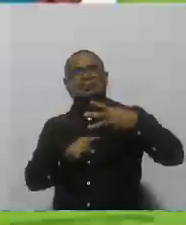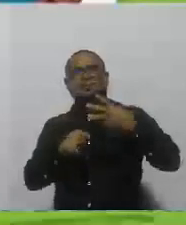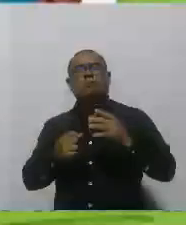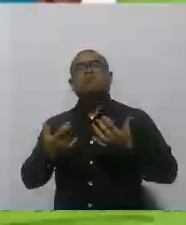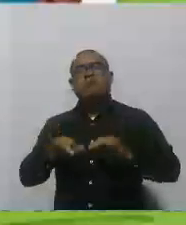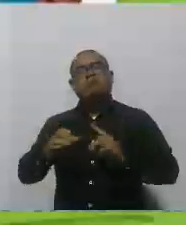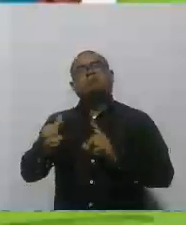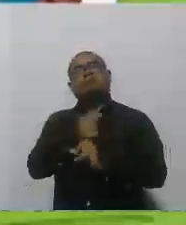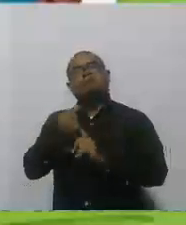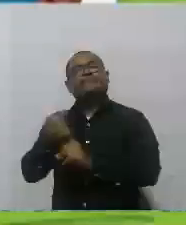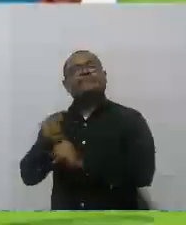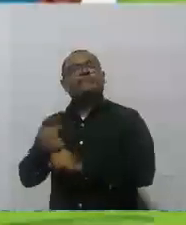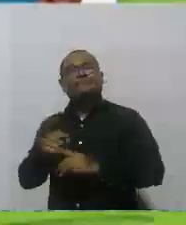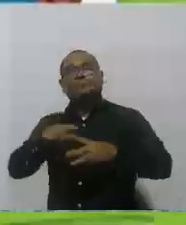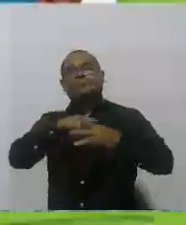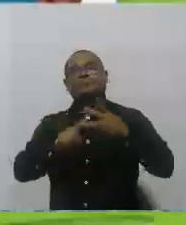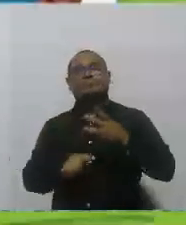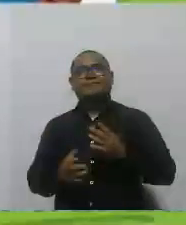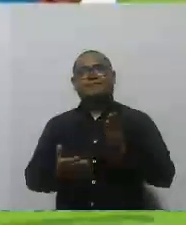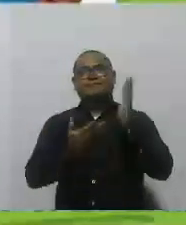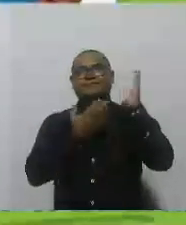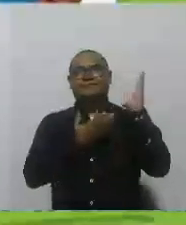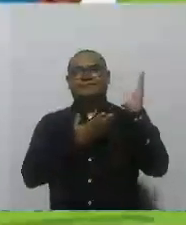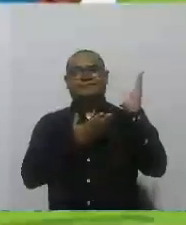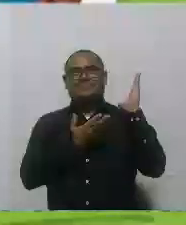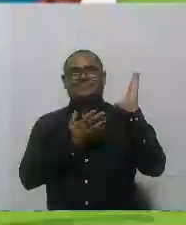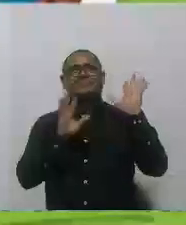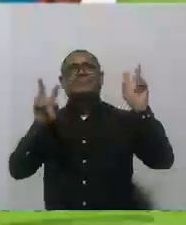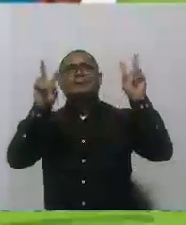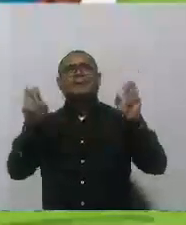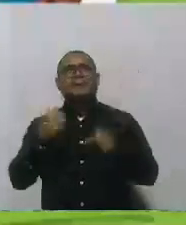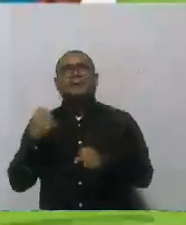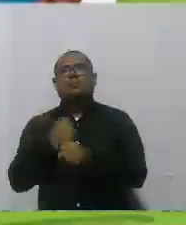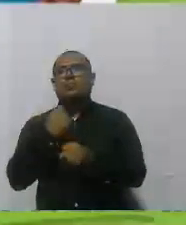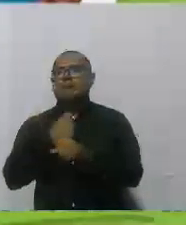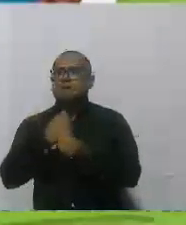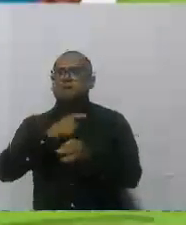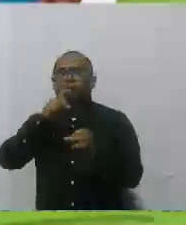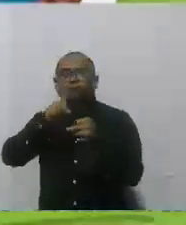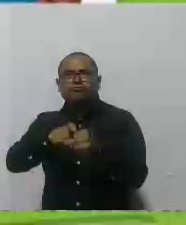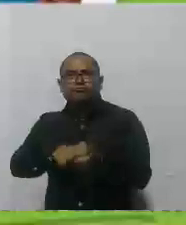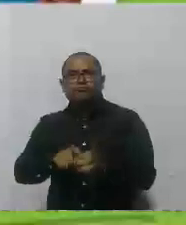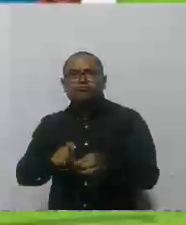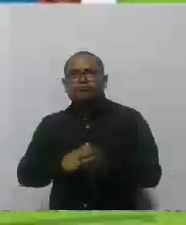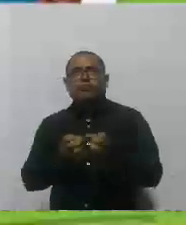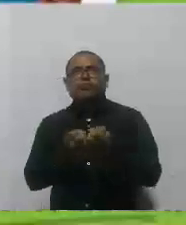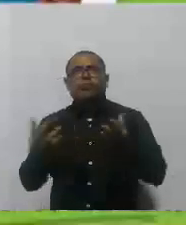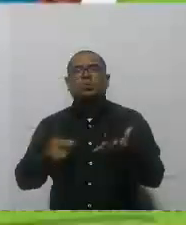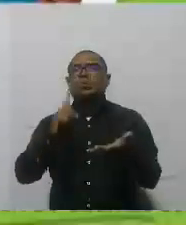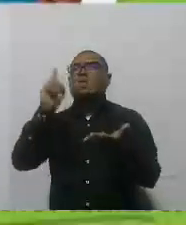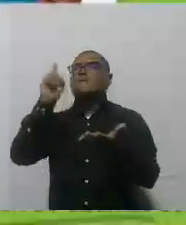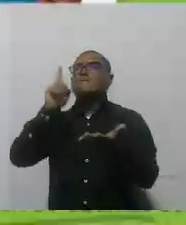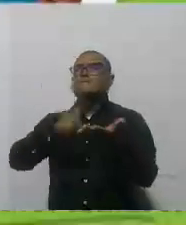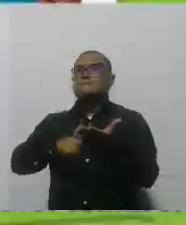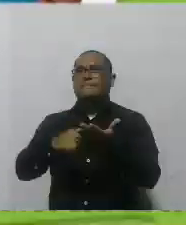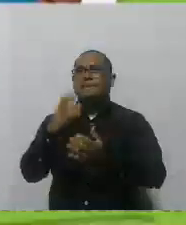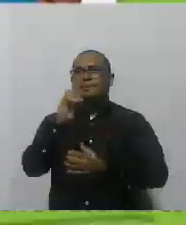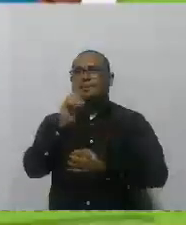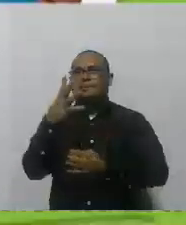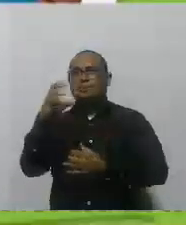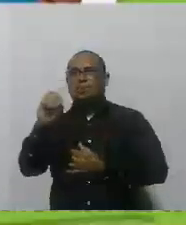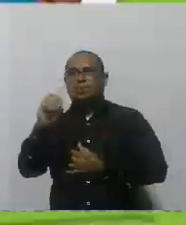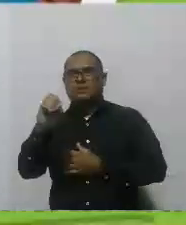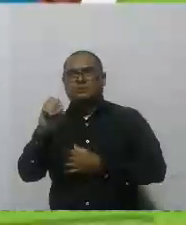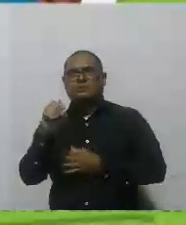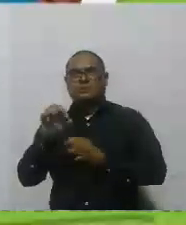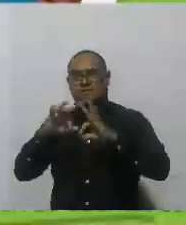y el primero es el que vemos de ingreso y trabajo que está relacionado con las 1.050 familias emprendedoras